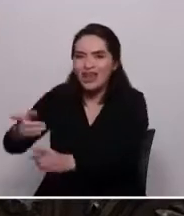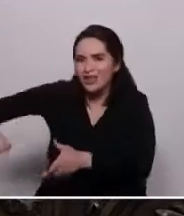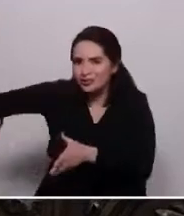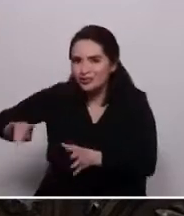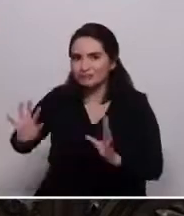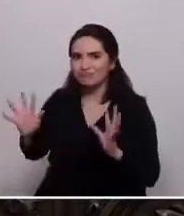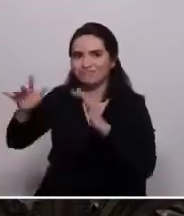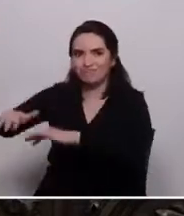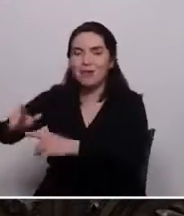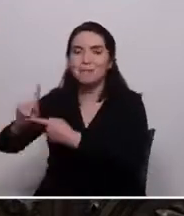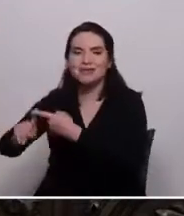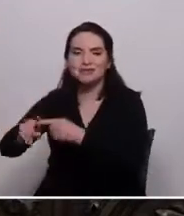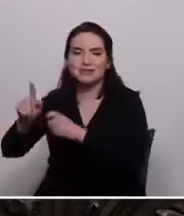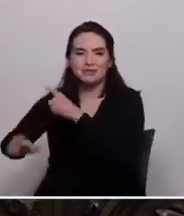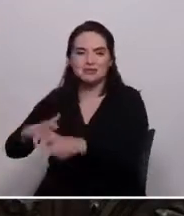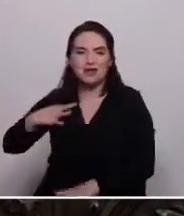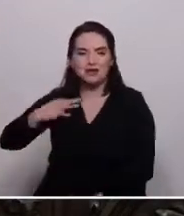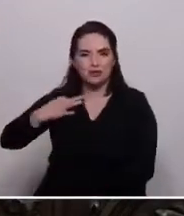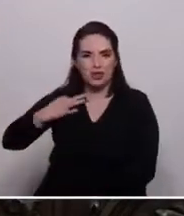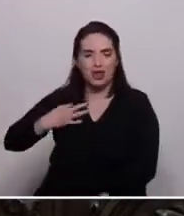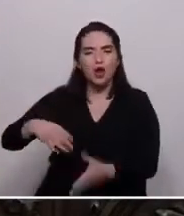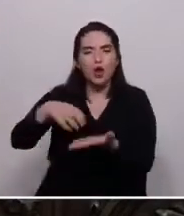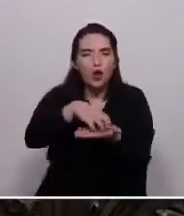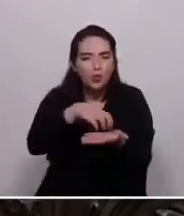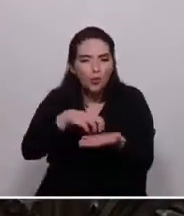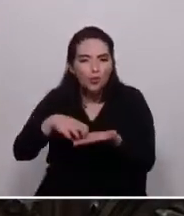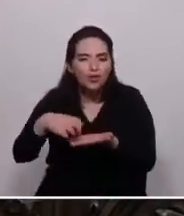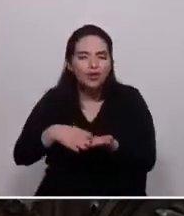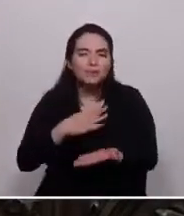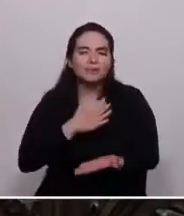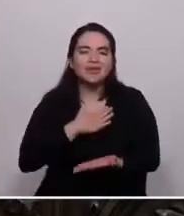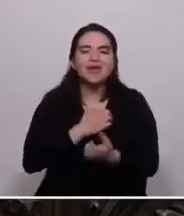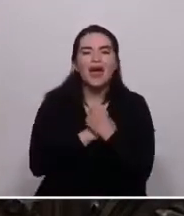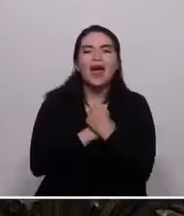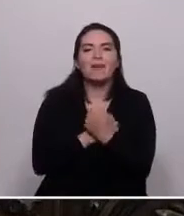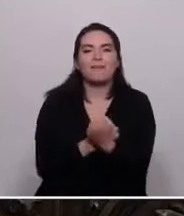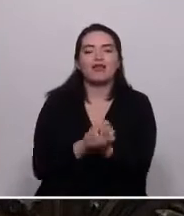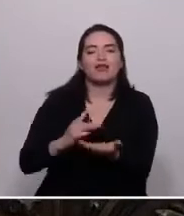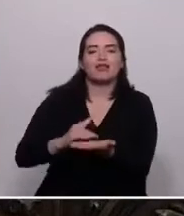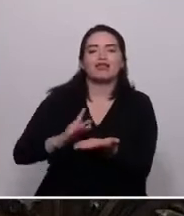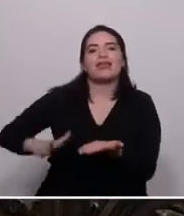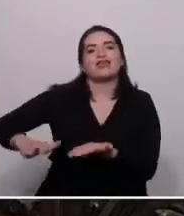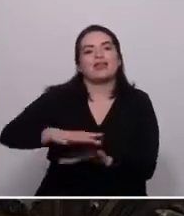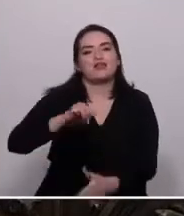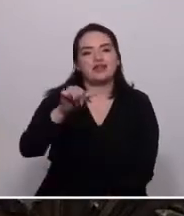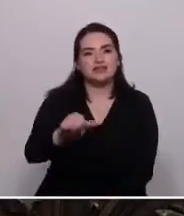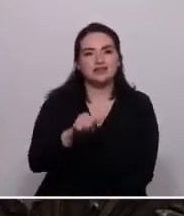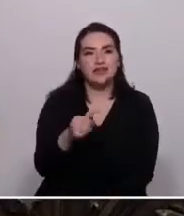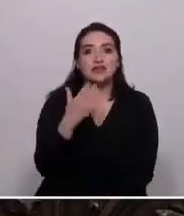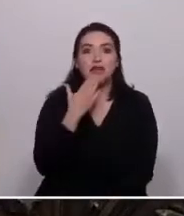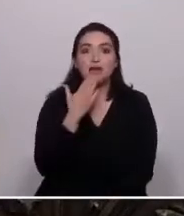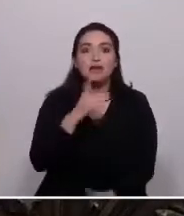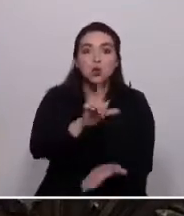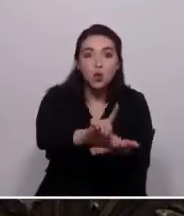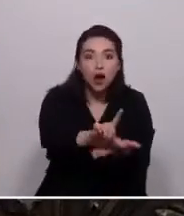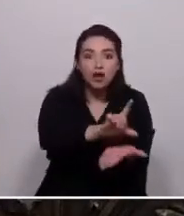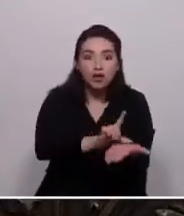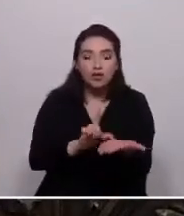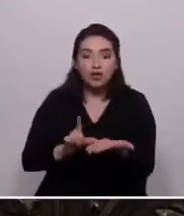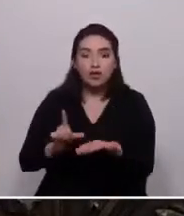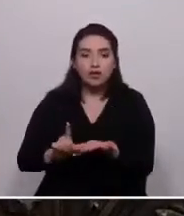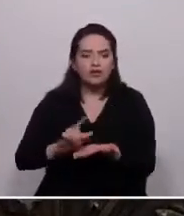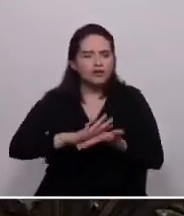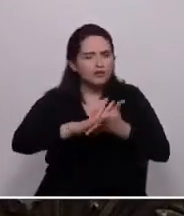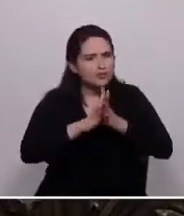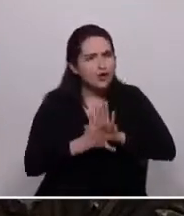participación ciudadana en cada comuna de mi amado Distrito 16. y por macrozonas para llegar a todo